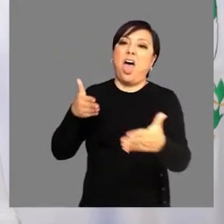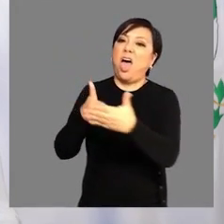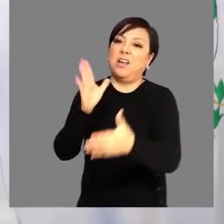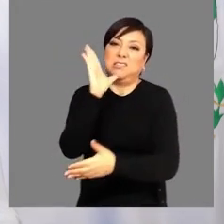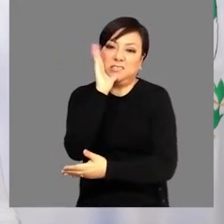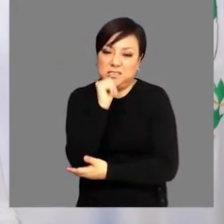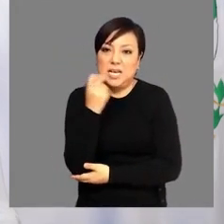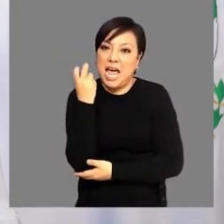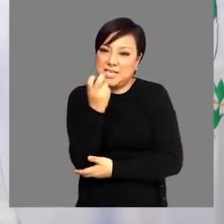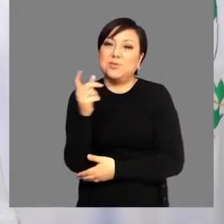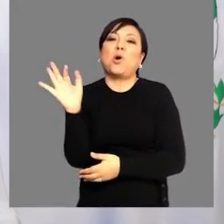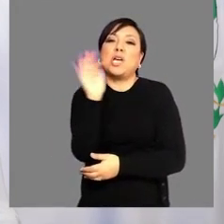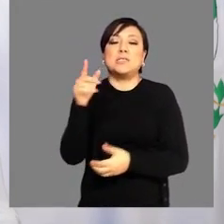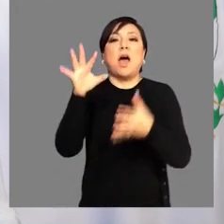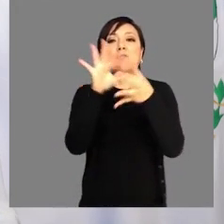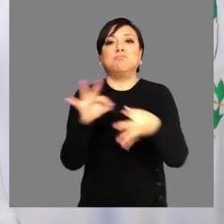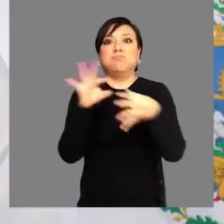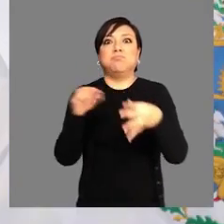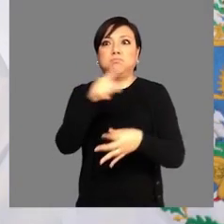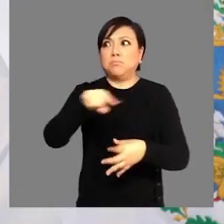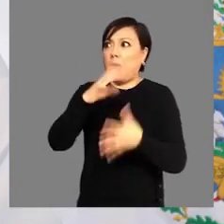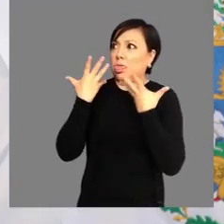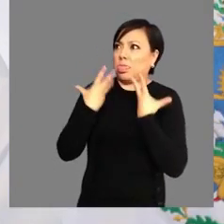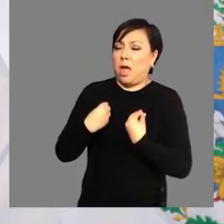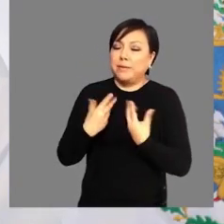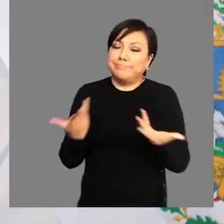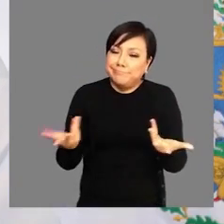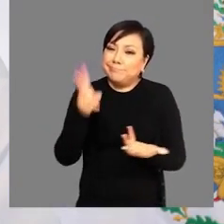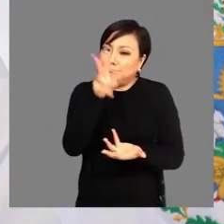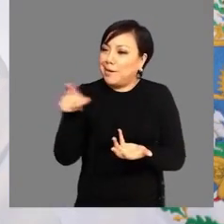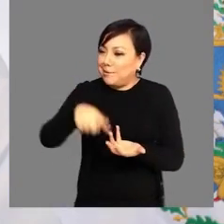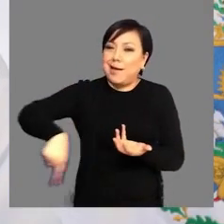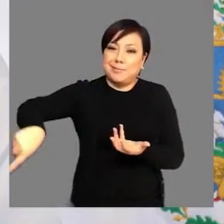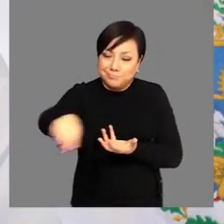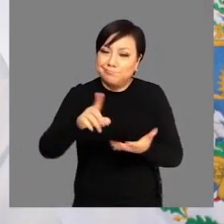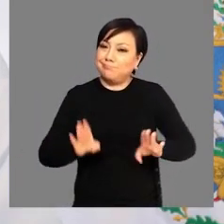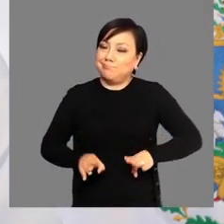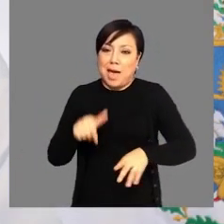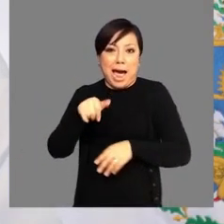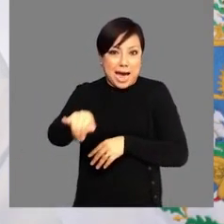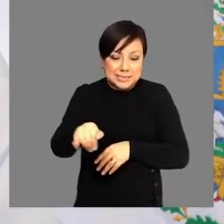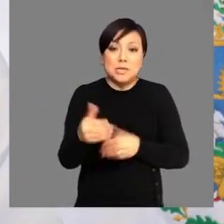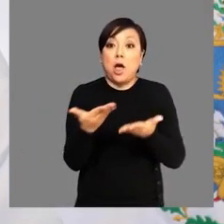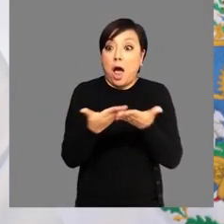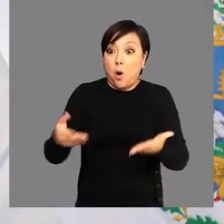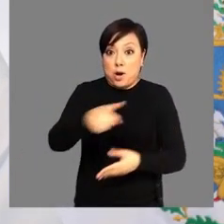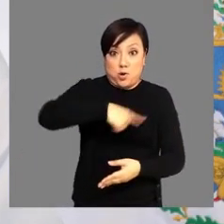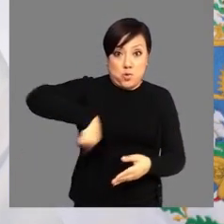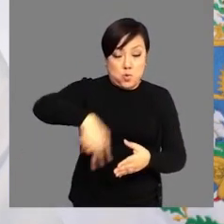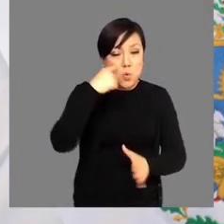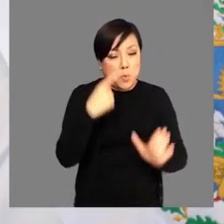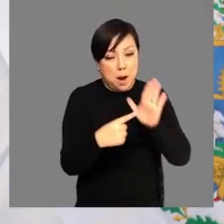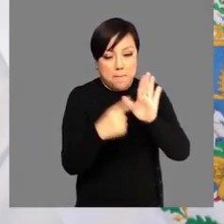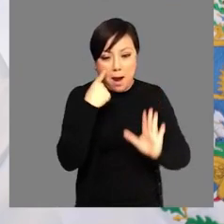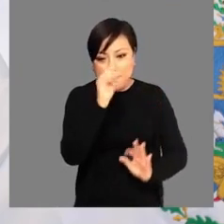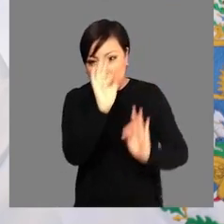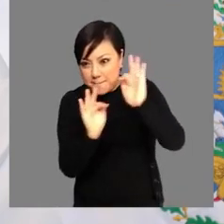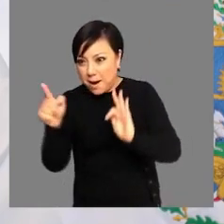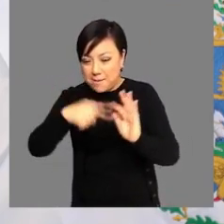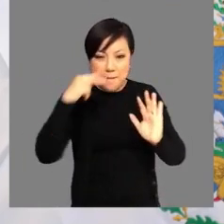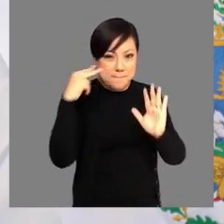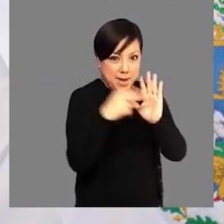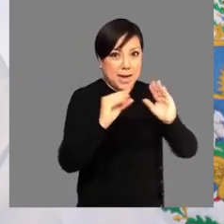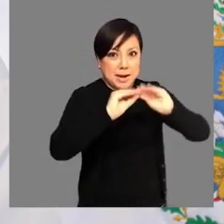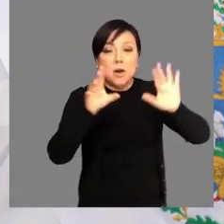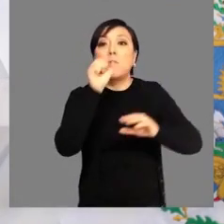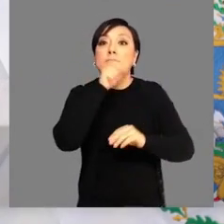llega el punto en el que no podemos ir más allá. Sabemos que suena crudo, pero es la realidad. En Querétaro tienes herramientas,